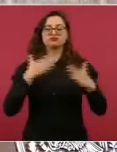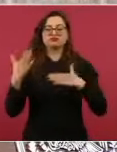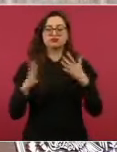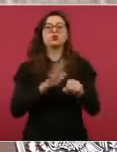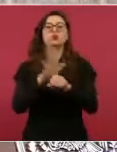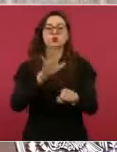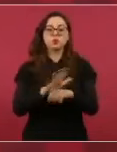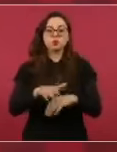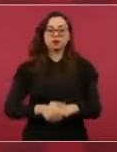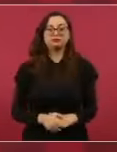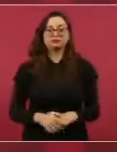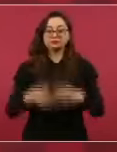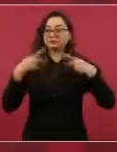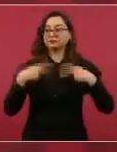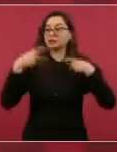pueblo muy politizado